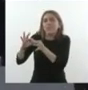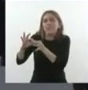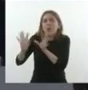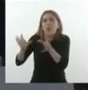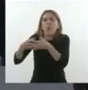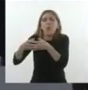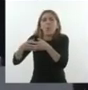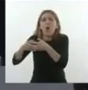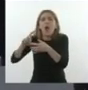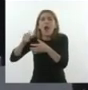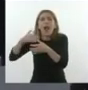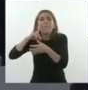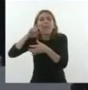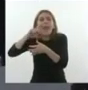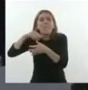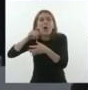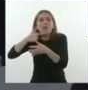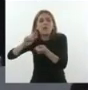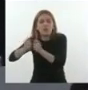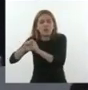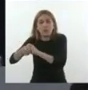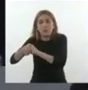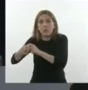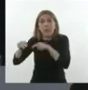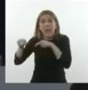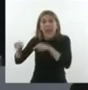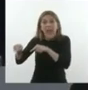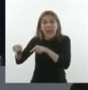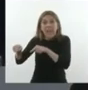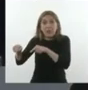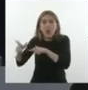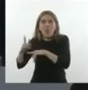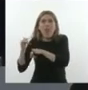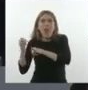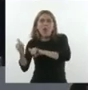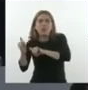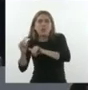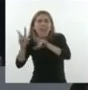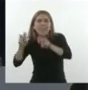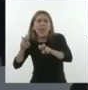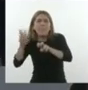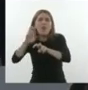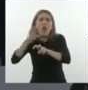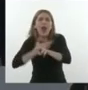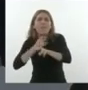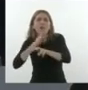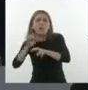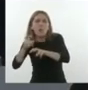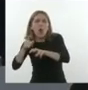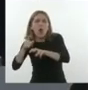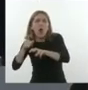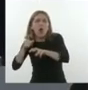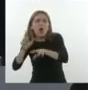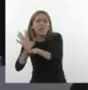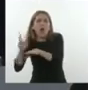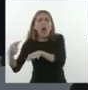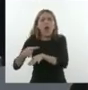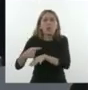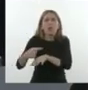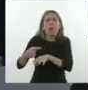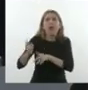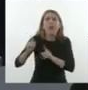Y el objetivo no era demostrar que alguno de nosotros había hecho algo